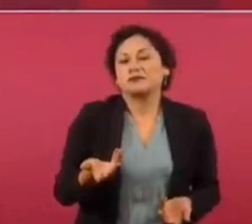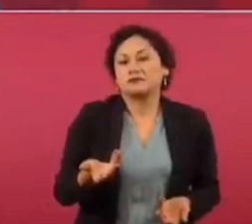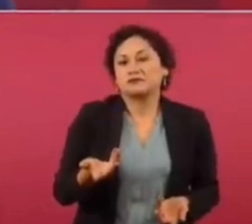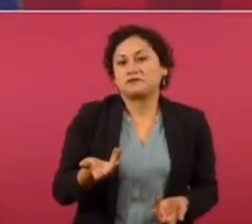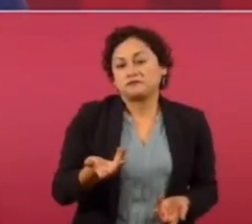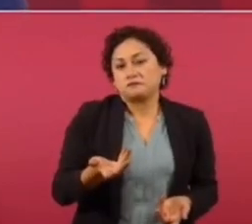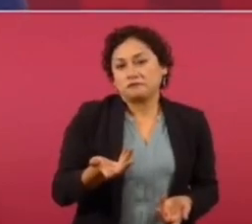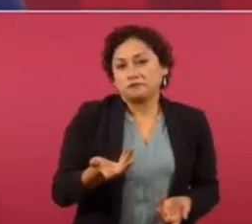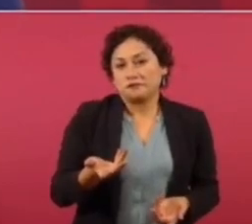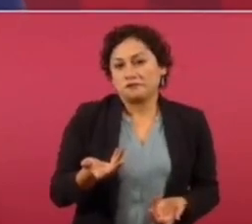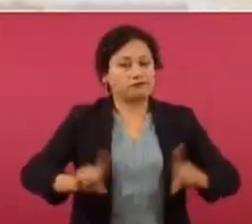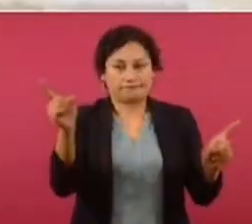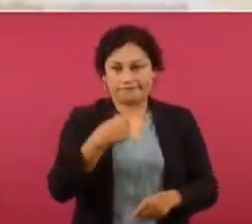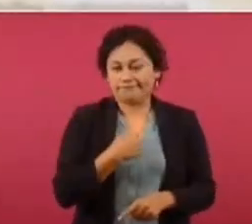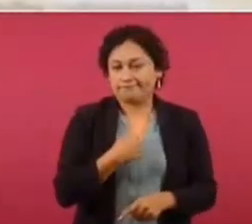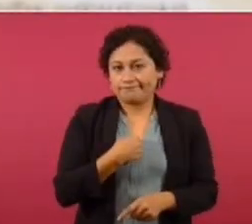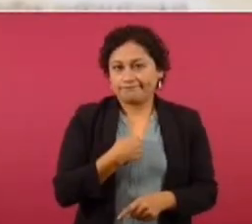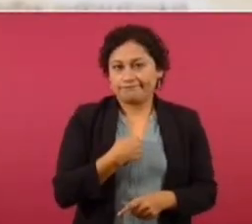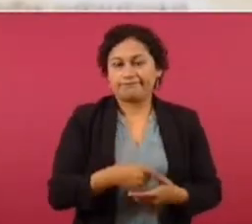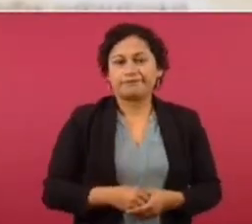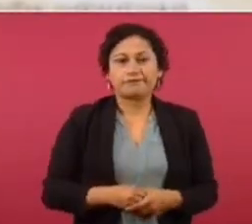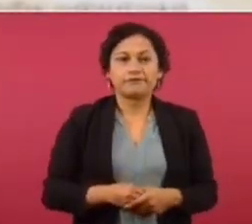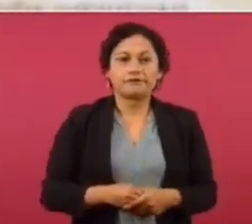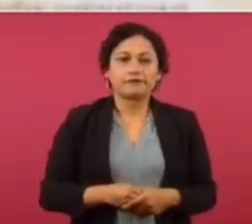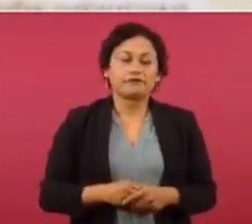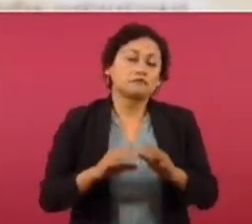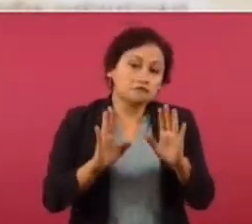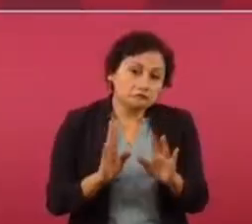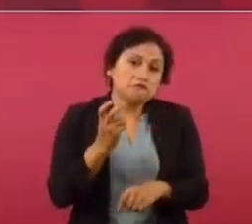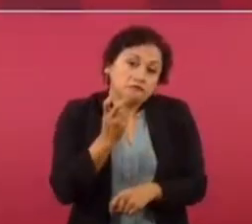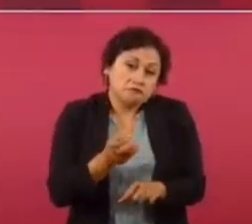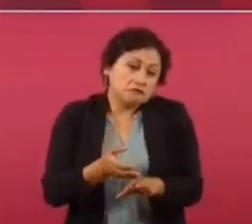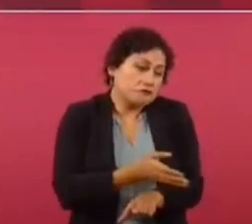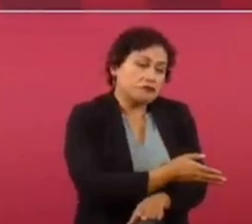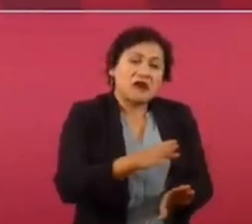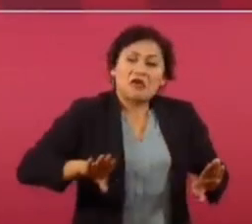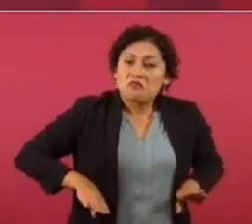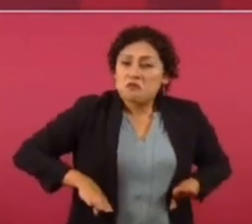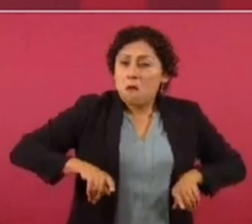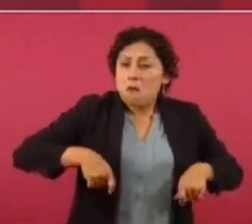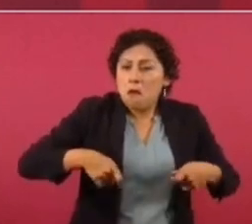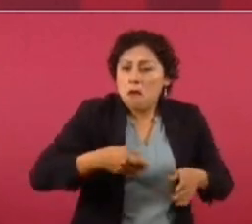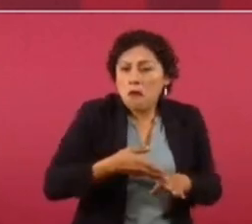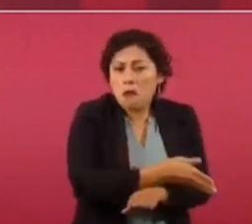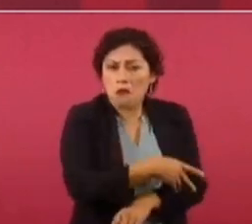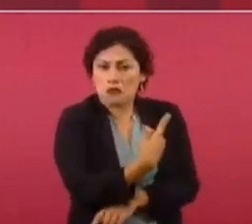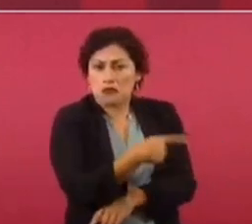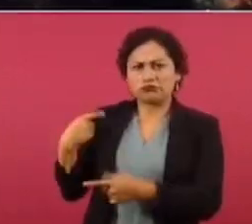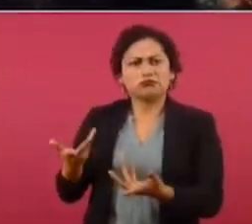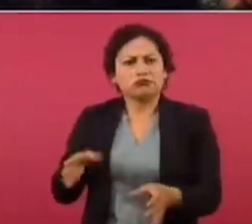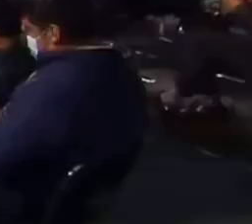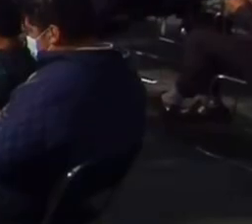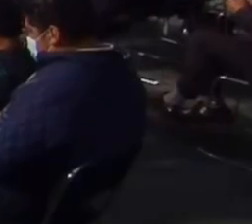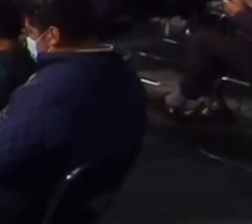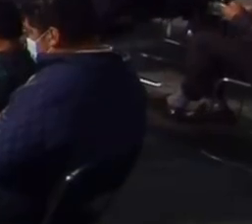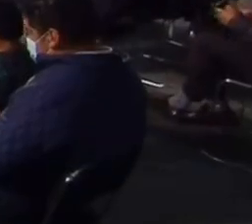manera distinta a lo que son las teorías tradicionales en ciencia social.